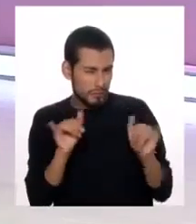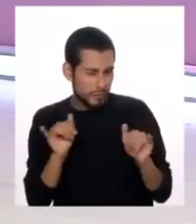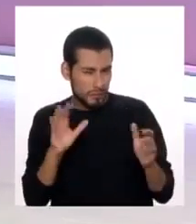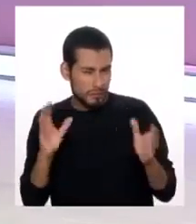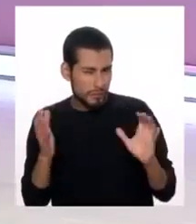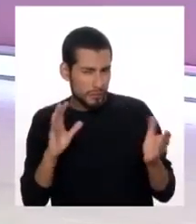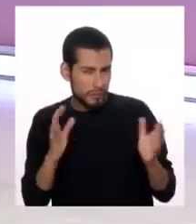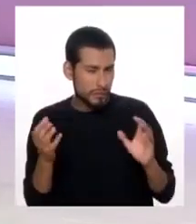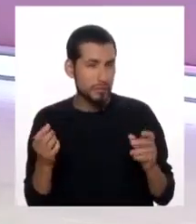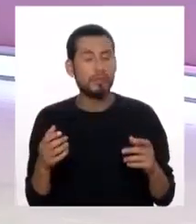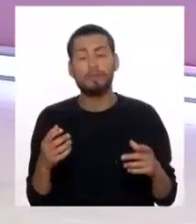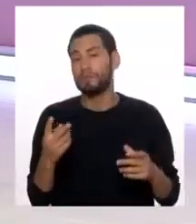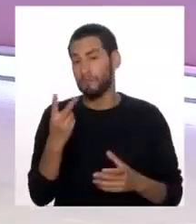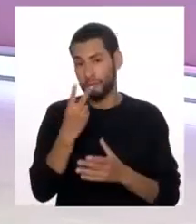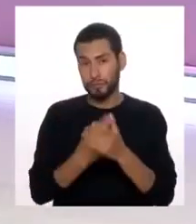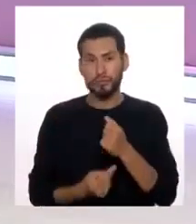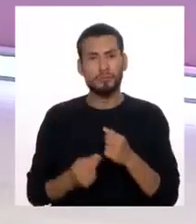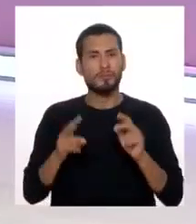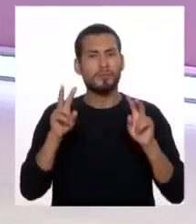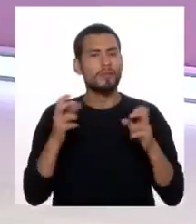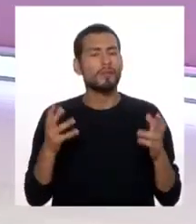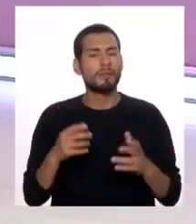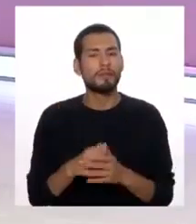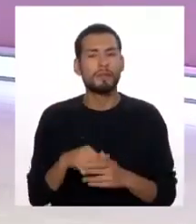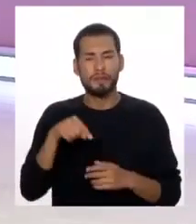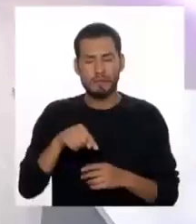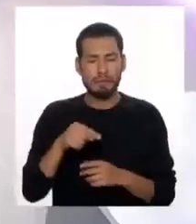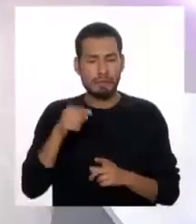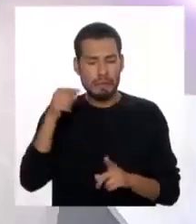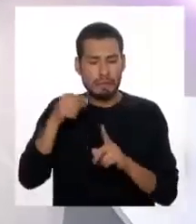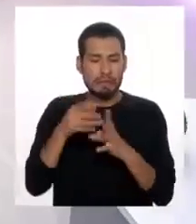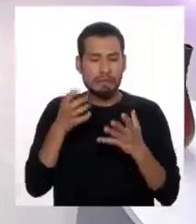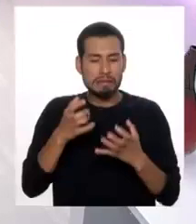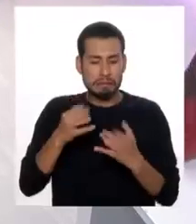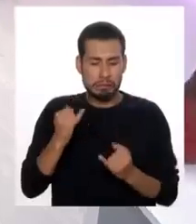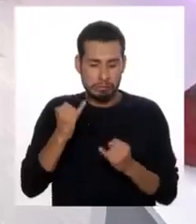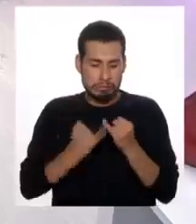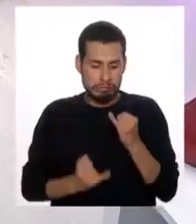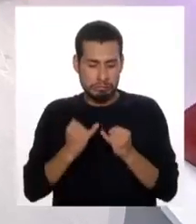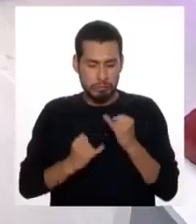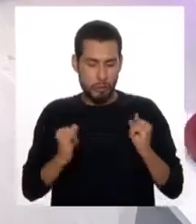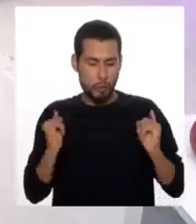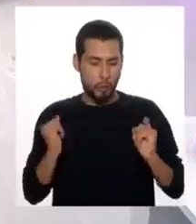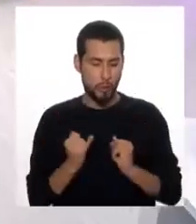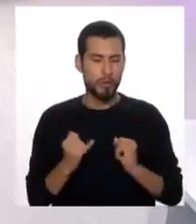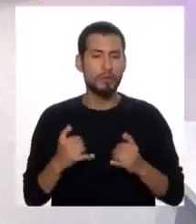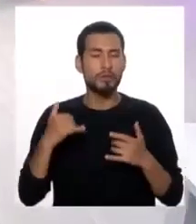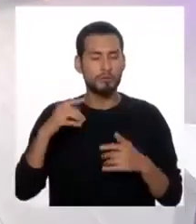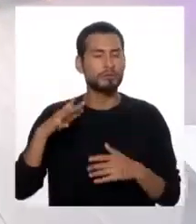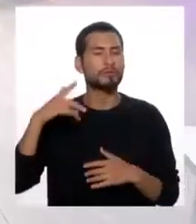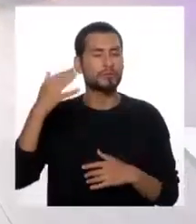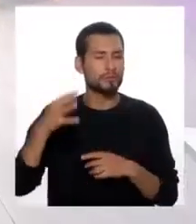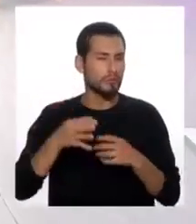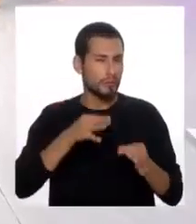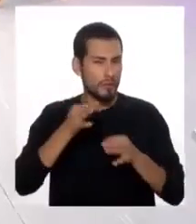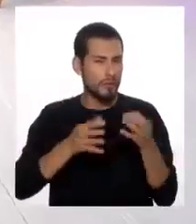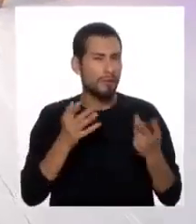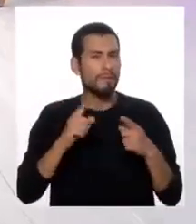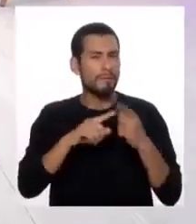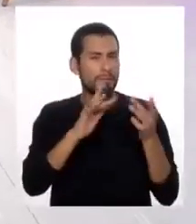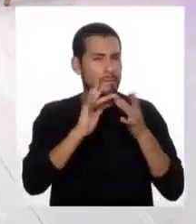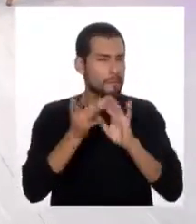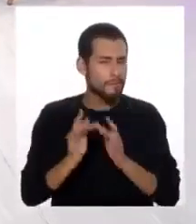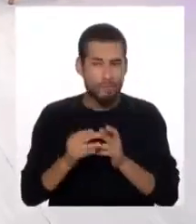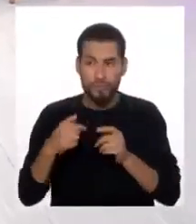derivar en la otra. En los dos hay un punto a la delgadez, que bueno, luego más adelante hablaremos de las redes sociales y cómo esta